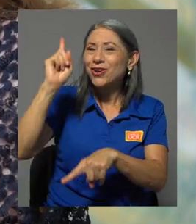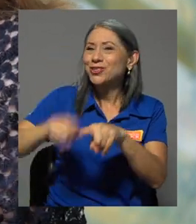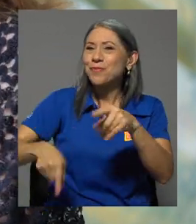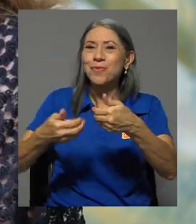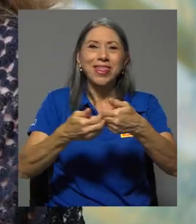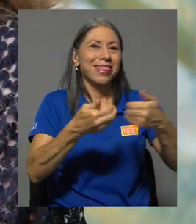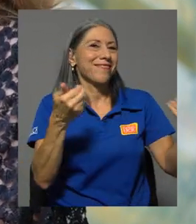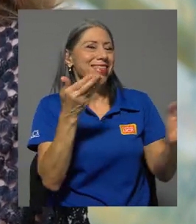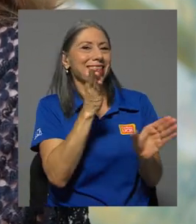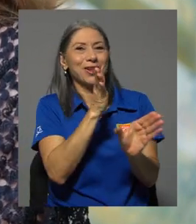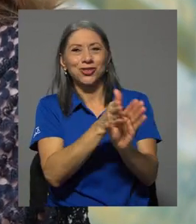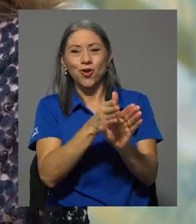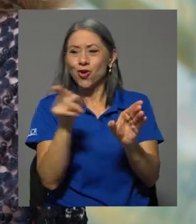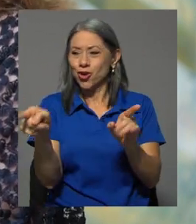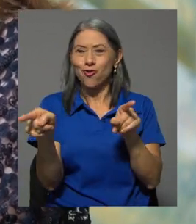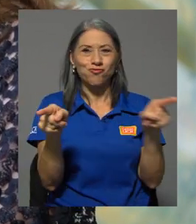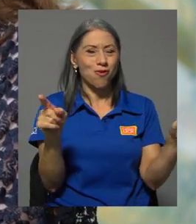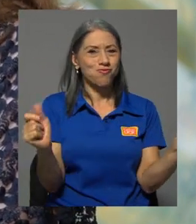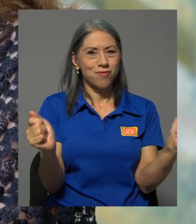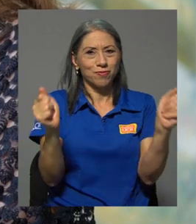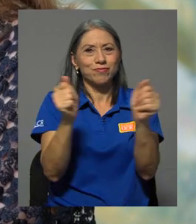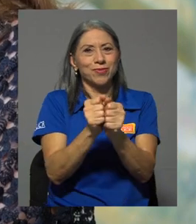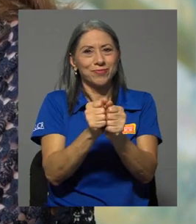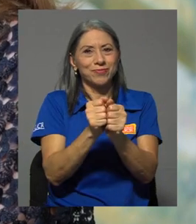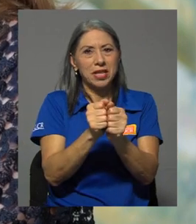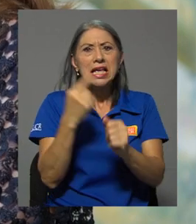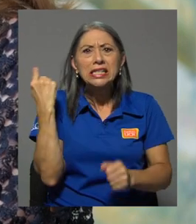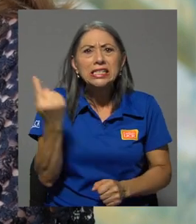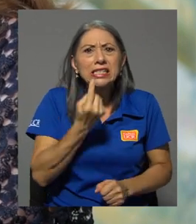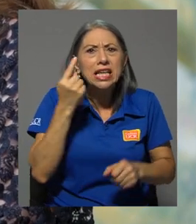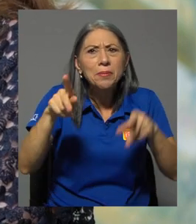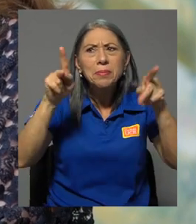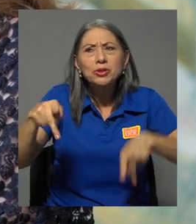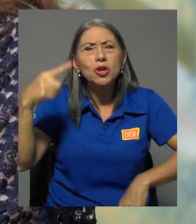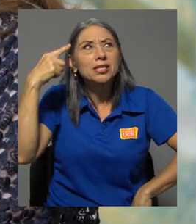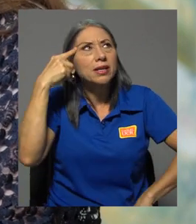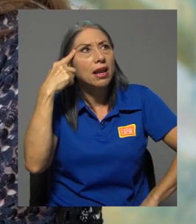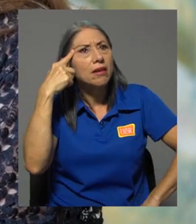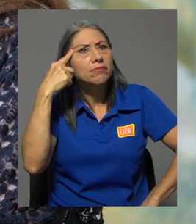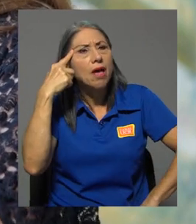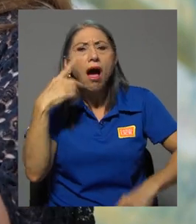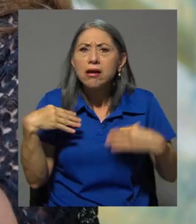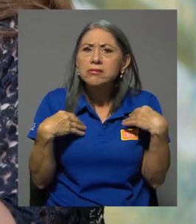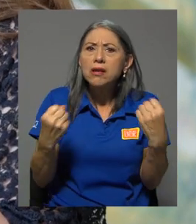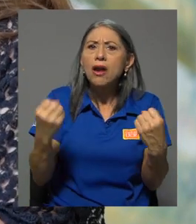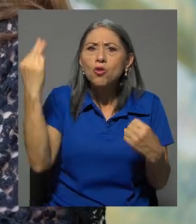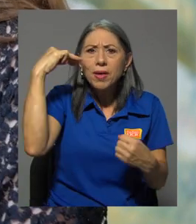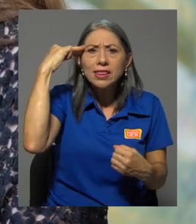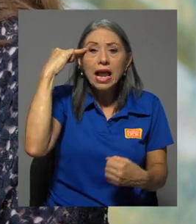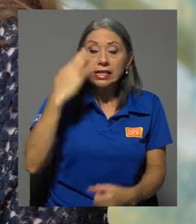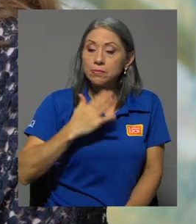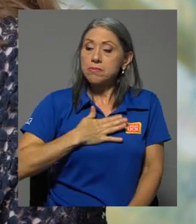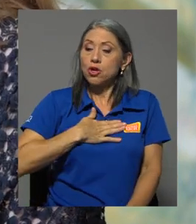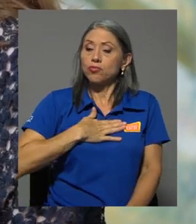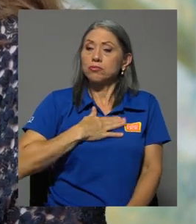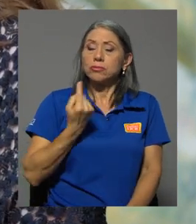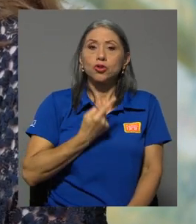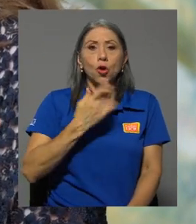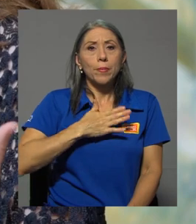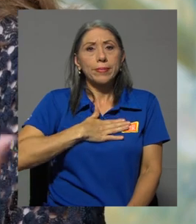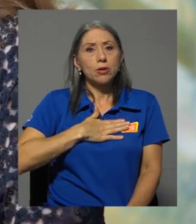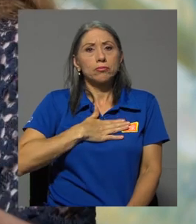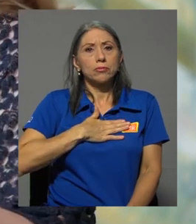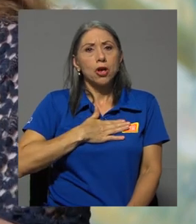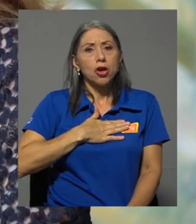tampoco de lo psicológico, porque normalmente la gente piensa que entonces la salud mental es algo mío, solo mío, que